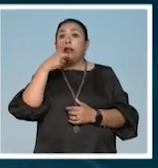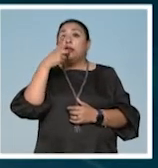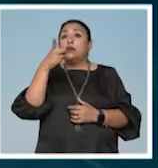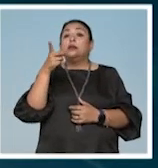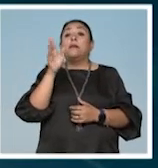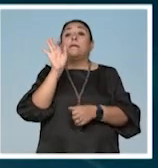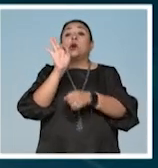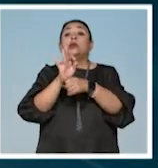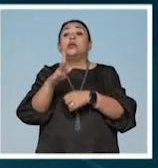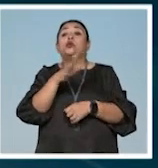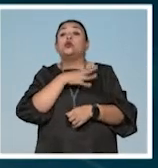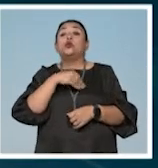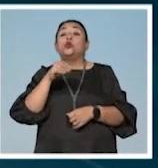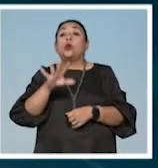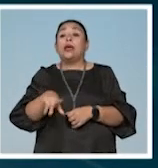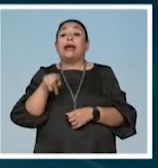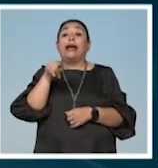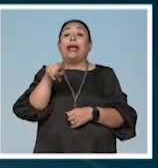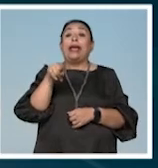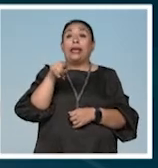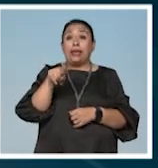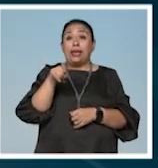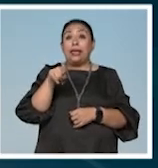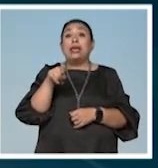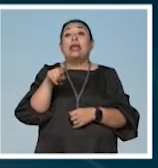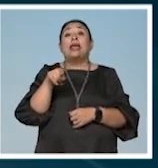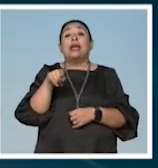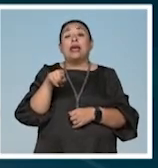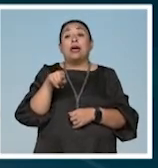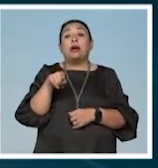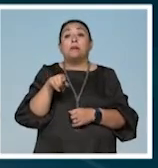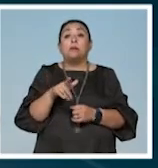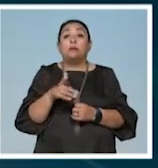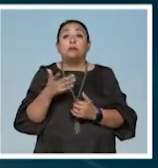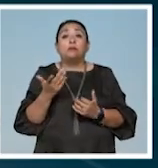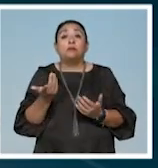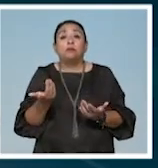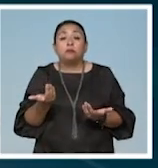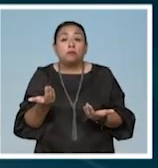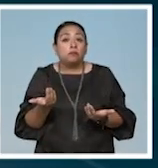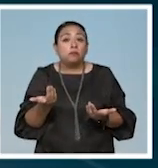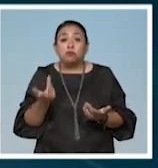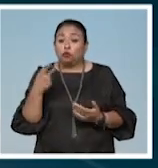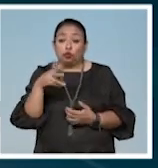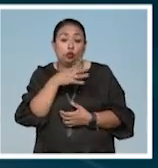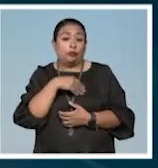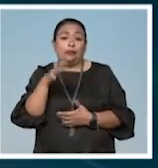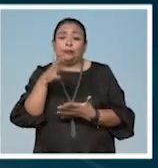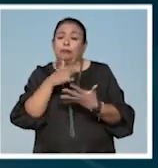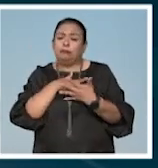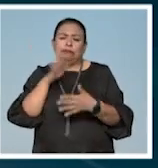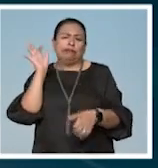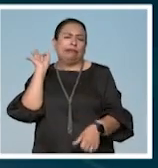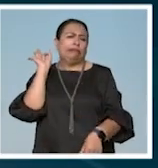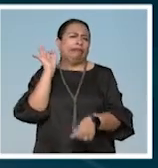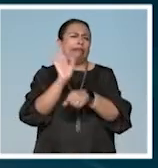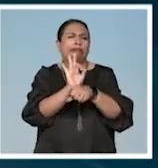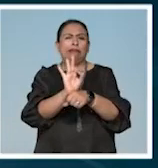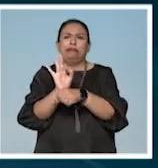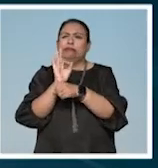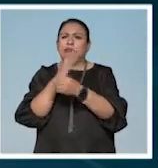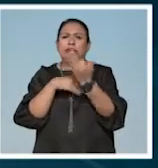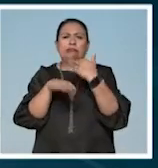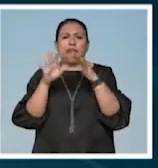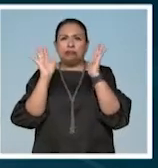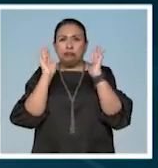proteja a su hija, que ella es lésbica y que es su hija y ella la ama y la defenderá contra todos y contra todos.